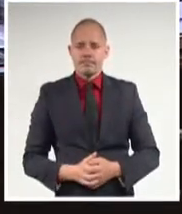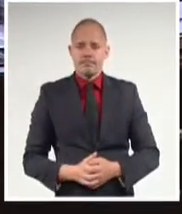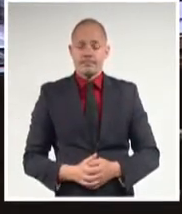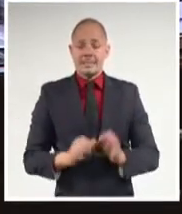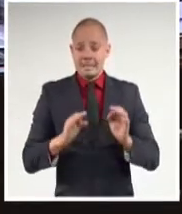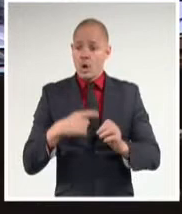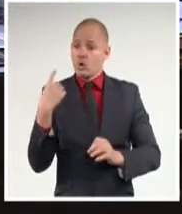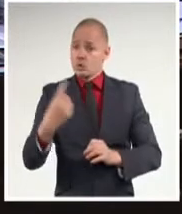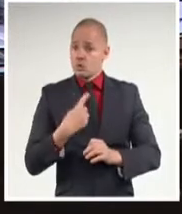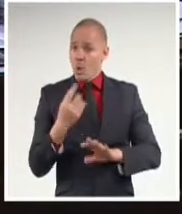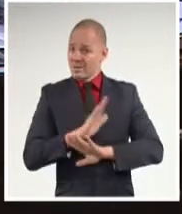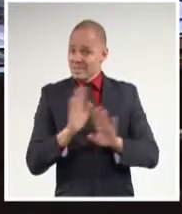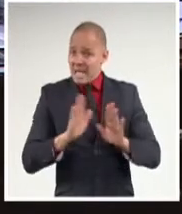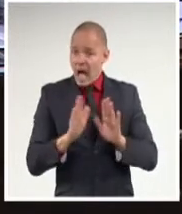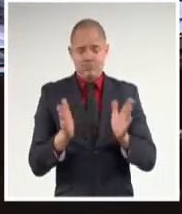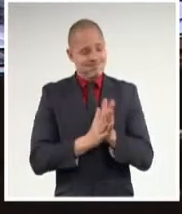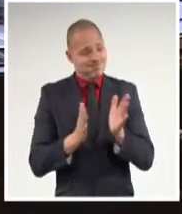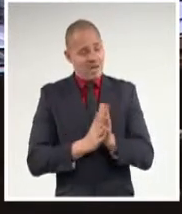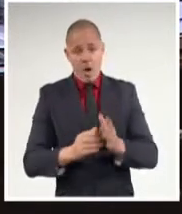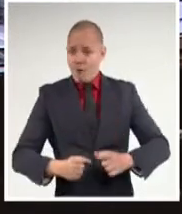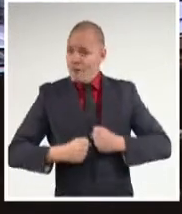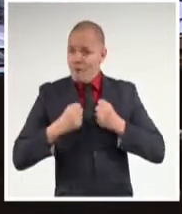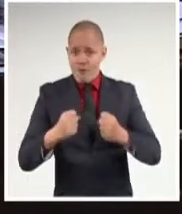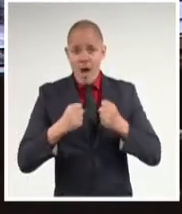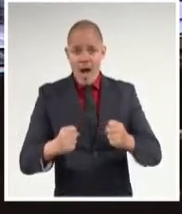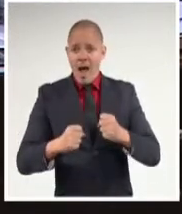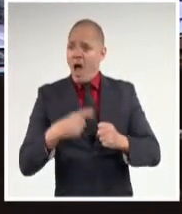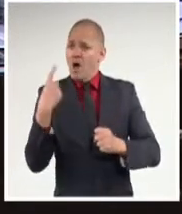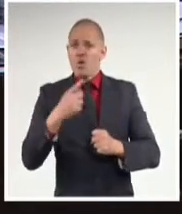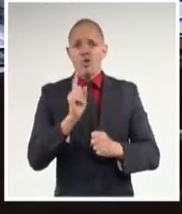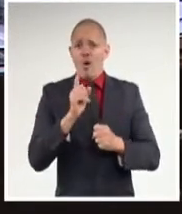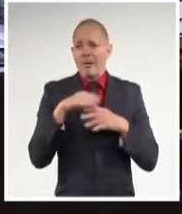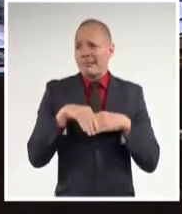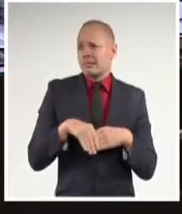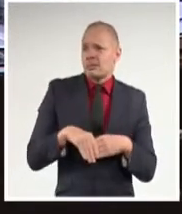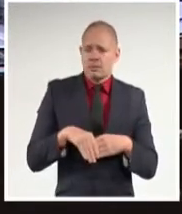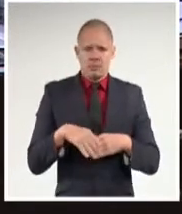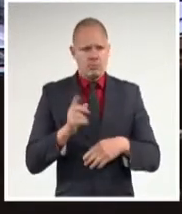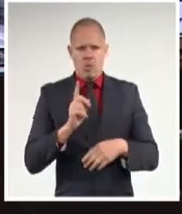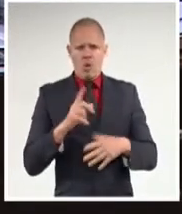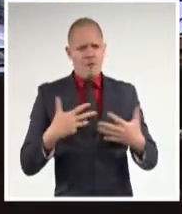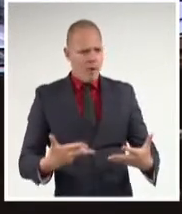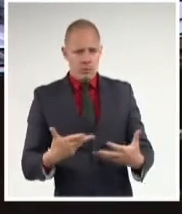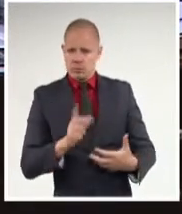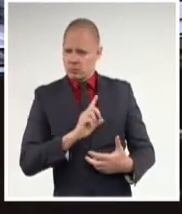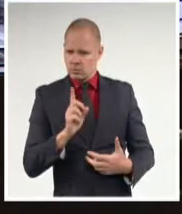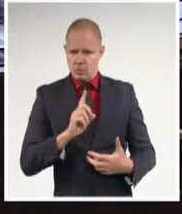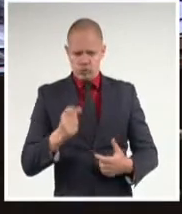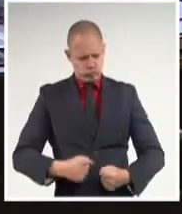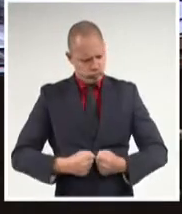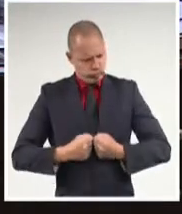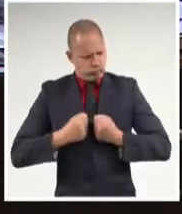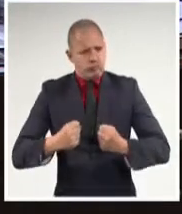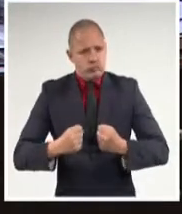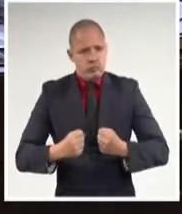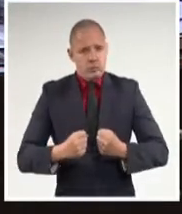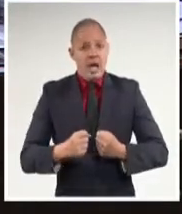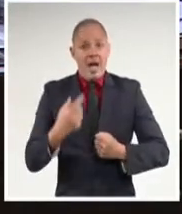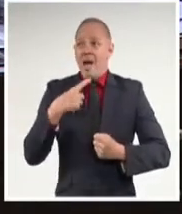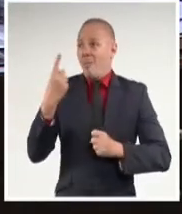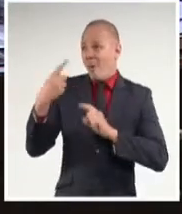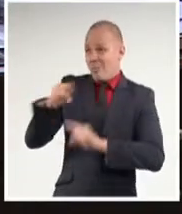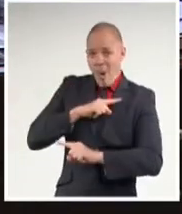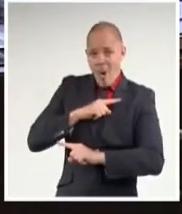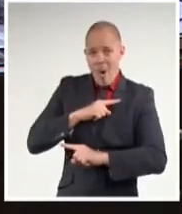actuó con firmeza, no nos rendimos, no vacilamos, no nos dejamos avasallar y nos